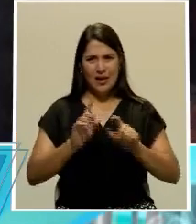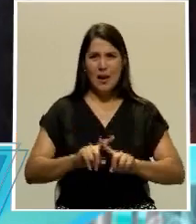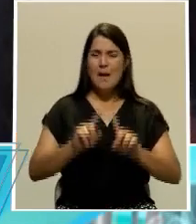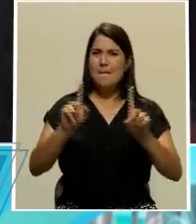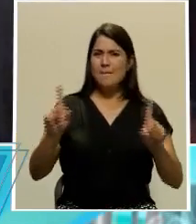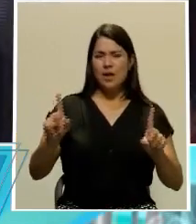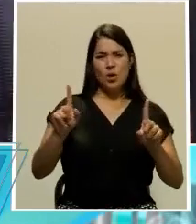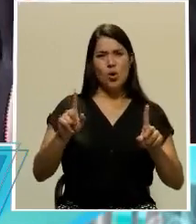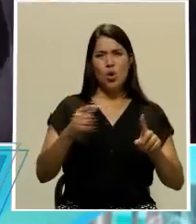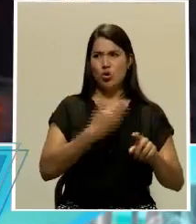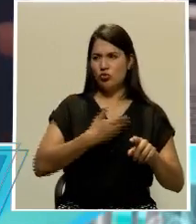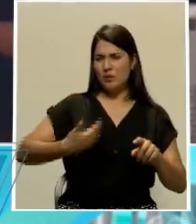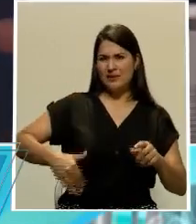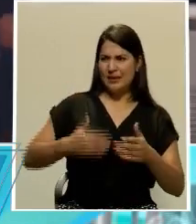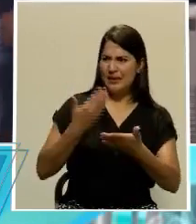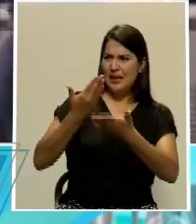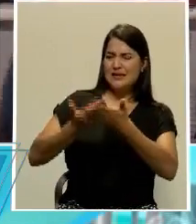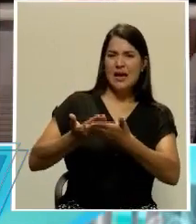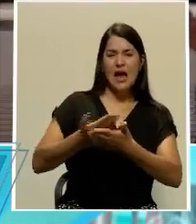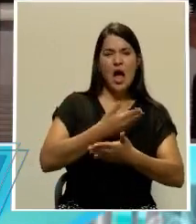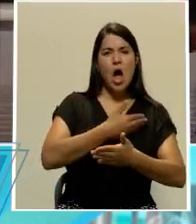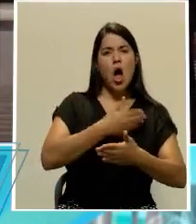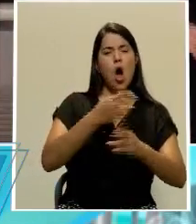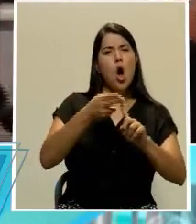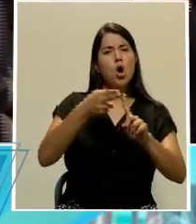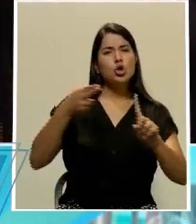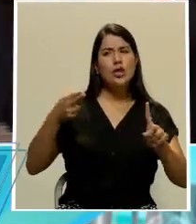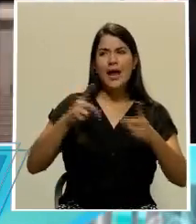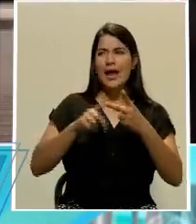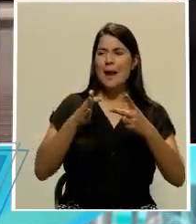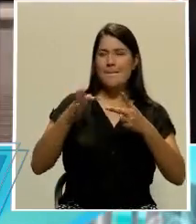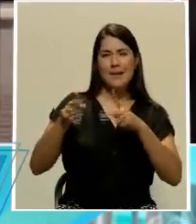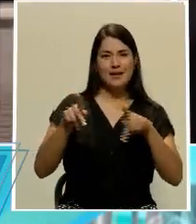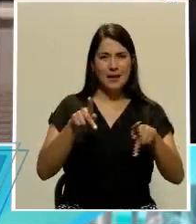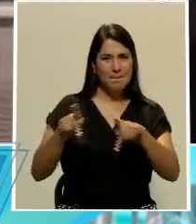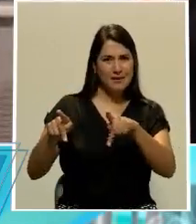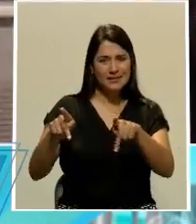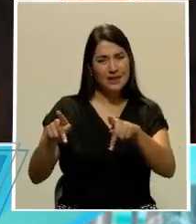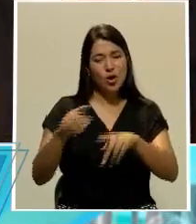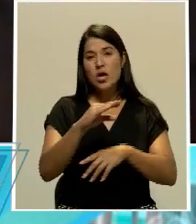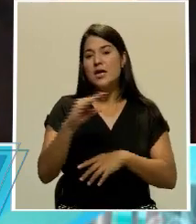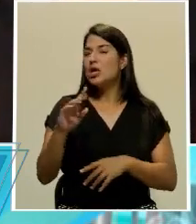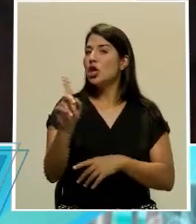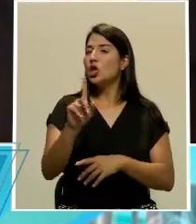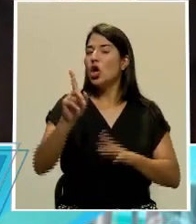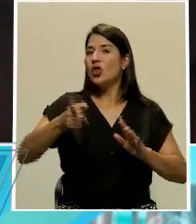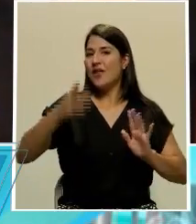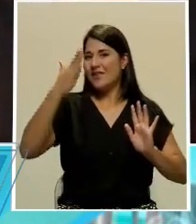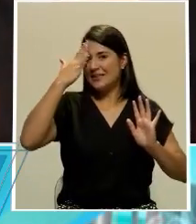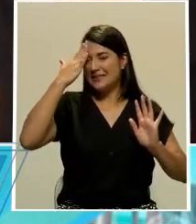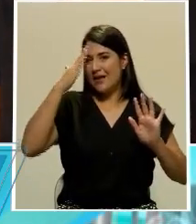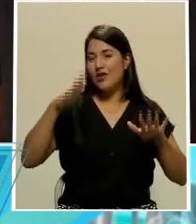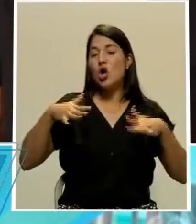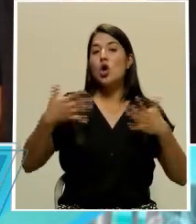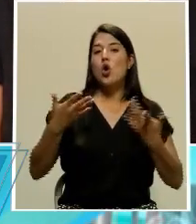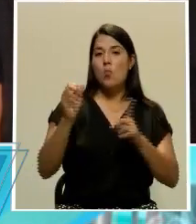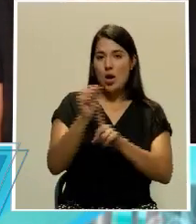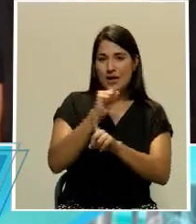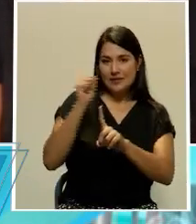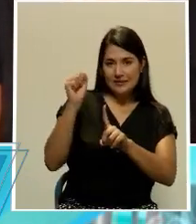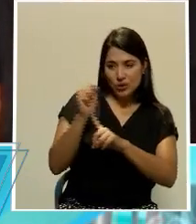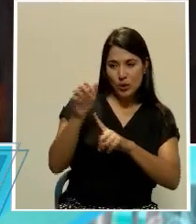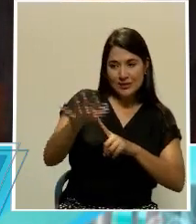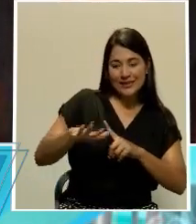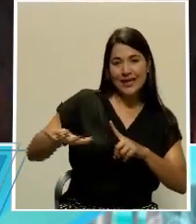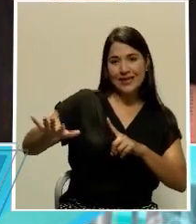van a los hoteles o van de paseo o van a lo que fuere y no necesariamente tienen que saber la situación fiscal en la que se encuentran esos